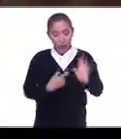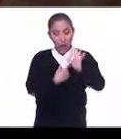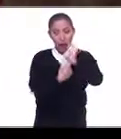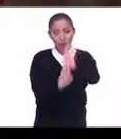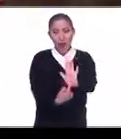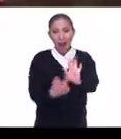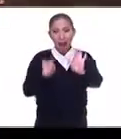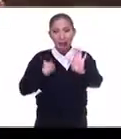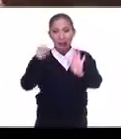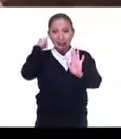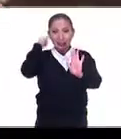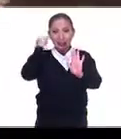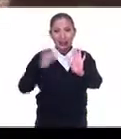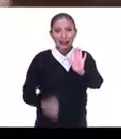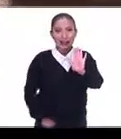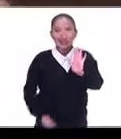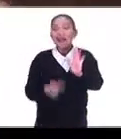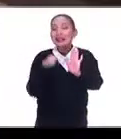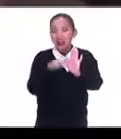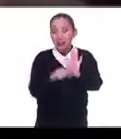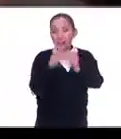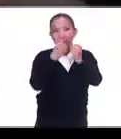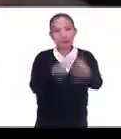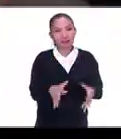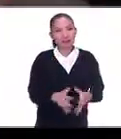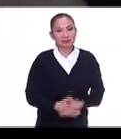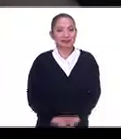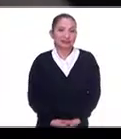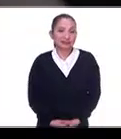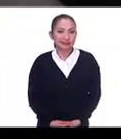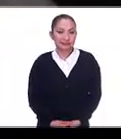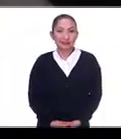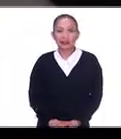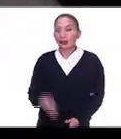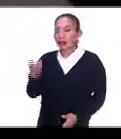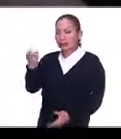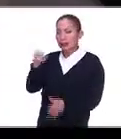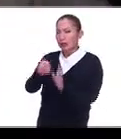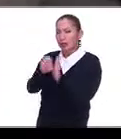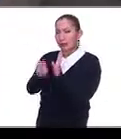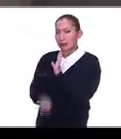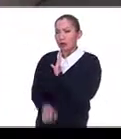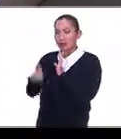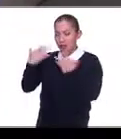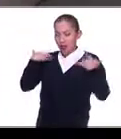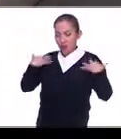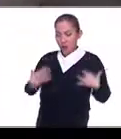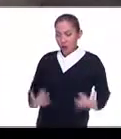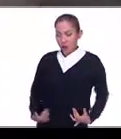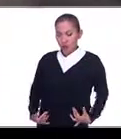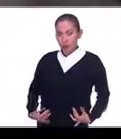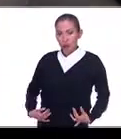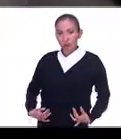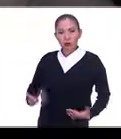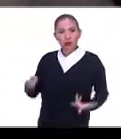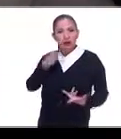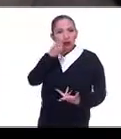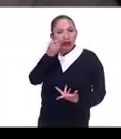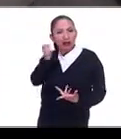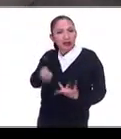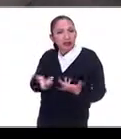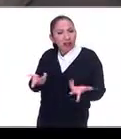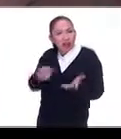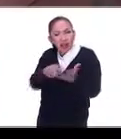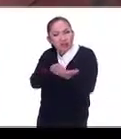indumentaria indígena y que se está perdiendo. Este, por ejemplo, este huipil, ¿qué nos dice? ¿Qué